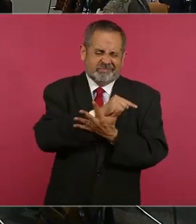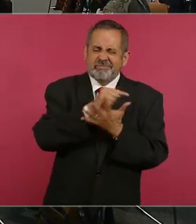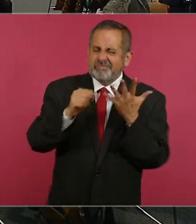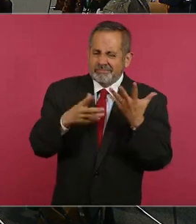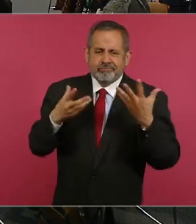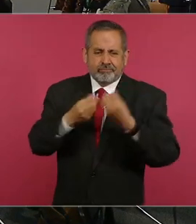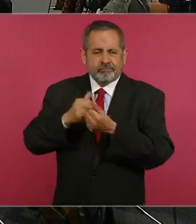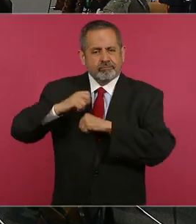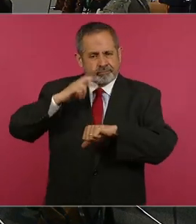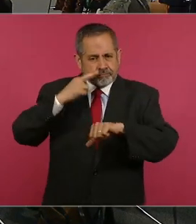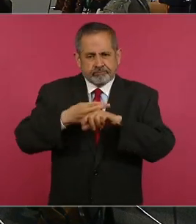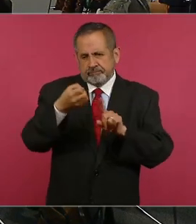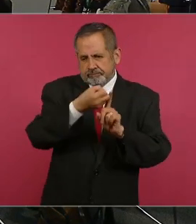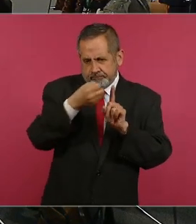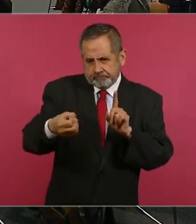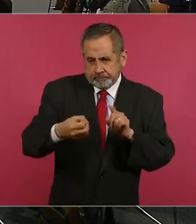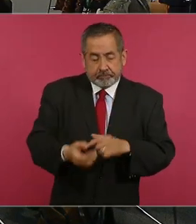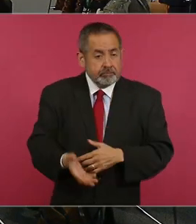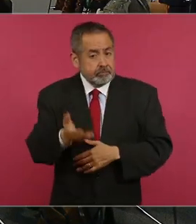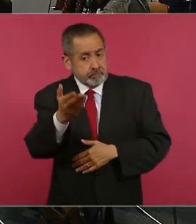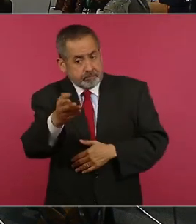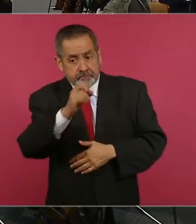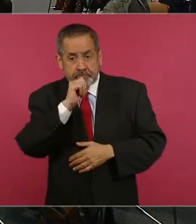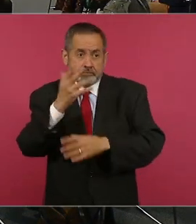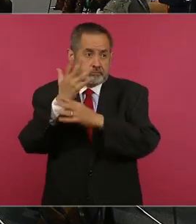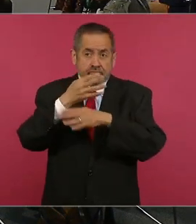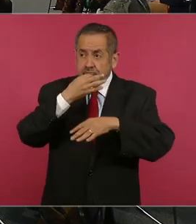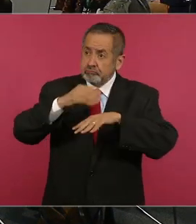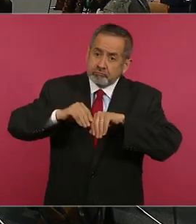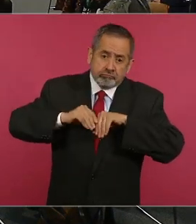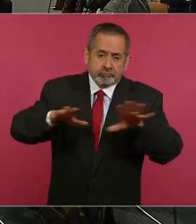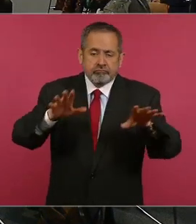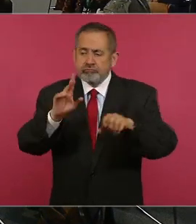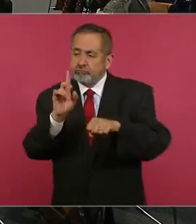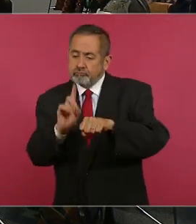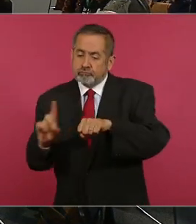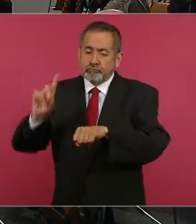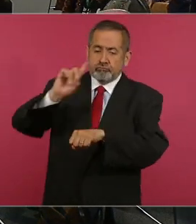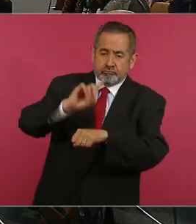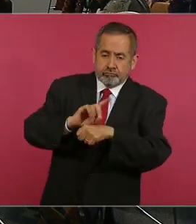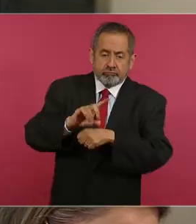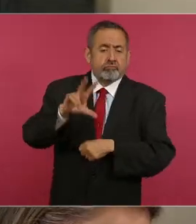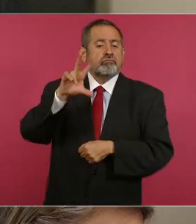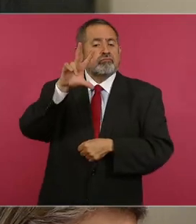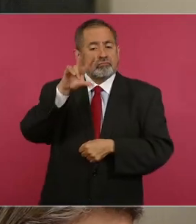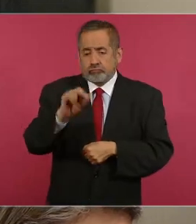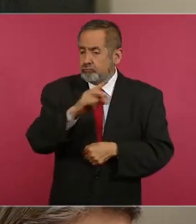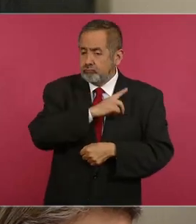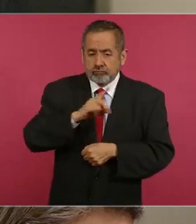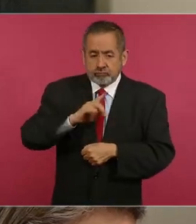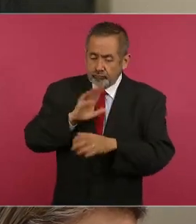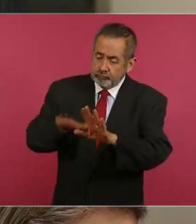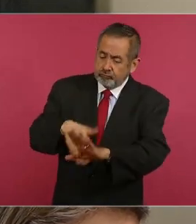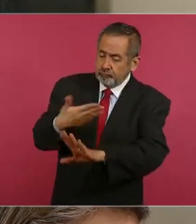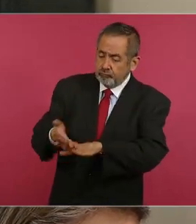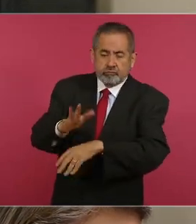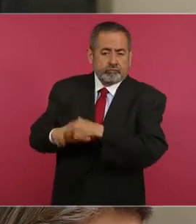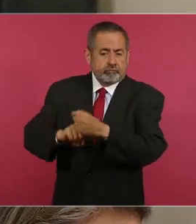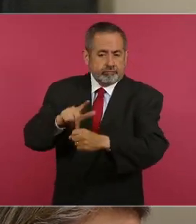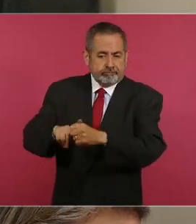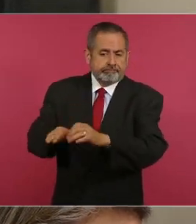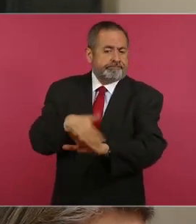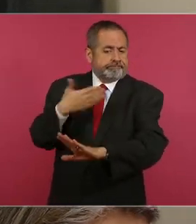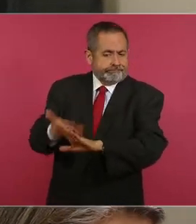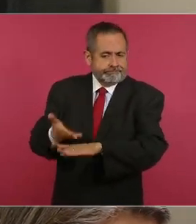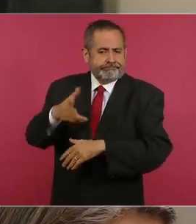presidente, se comprometió a emitir un decreto para declarar en México el Día por la No Violencia contra los Animales. En torno a ese